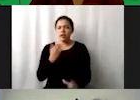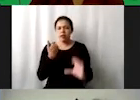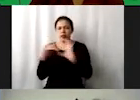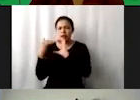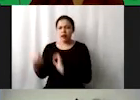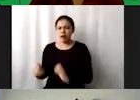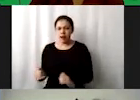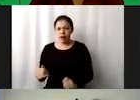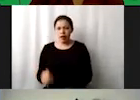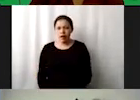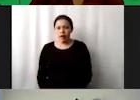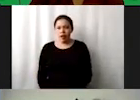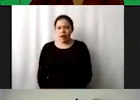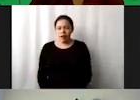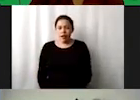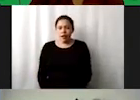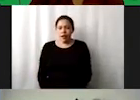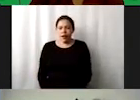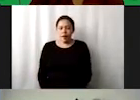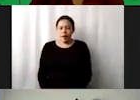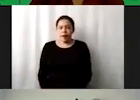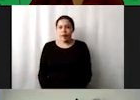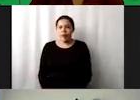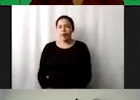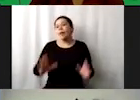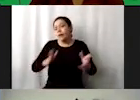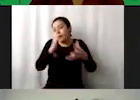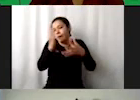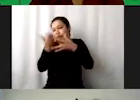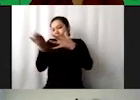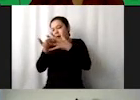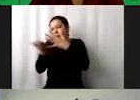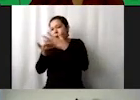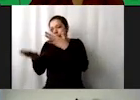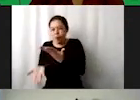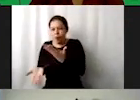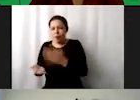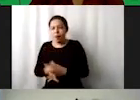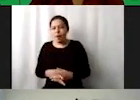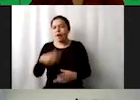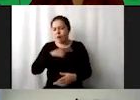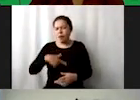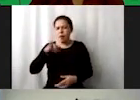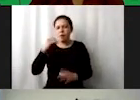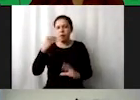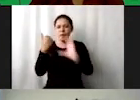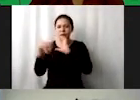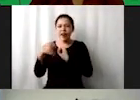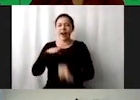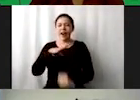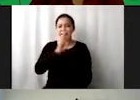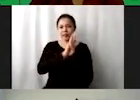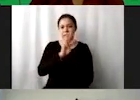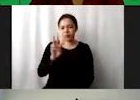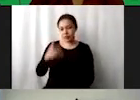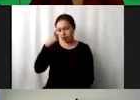sobre todo porque se divide en varias partes esto y si con mucho gusto aquí está otra vez la liga de la relación